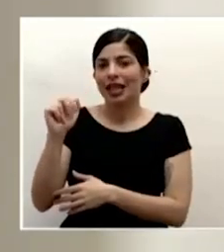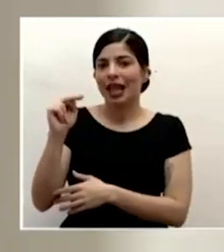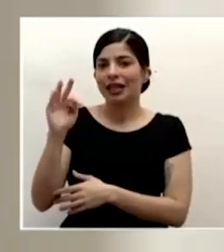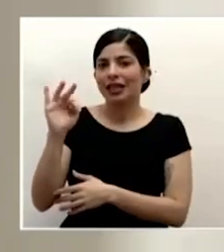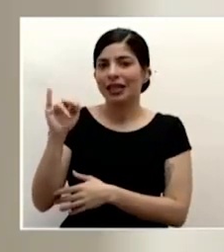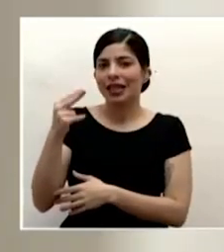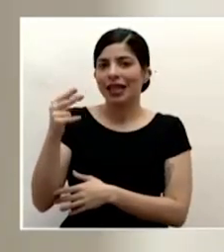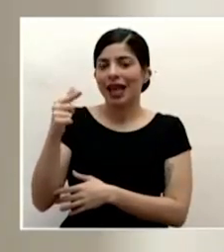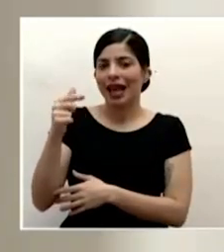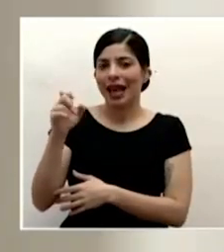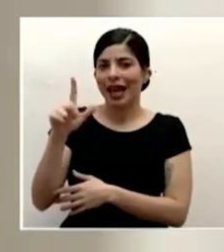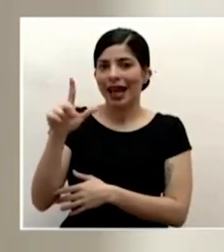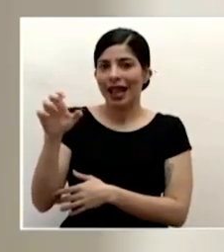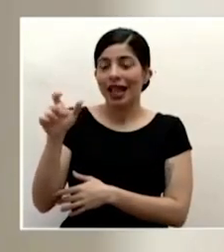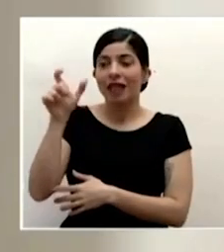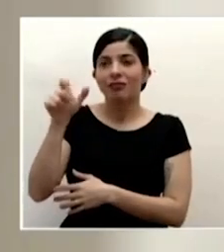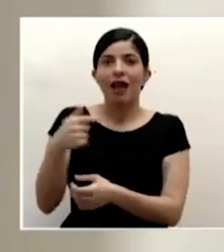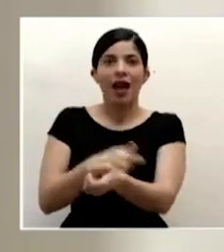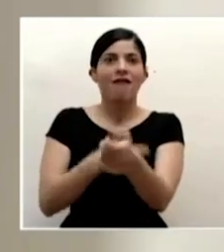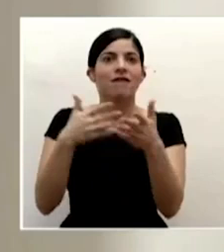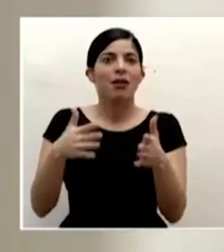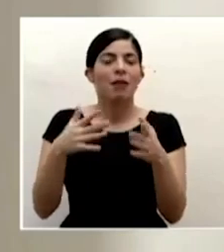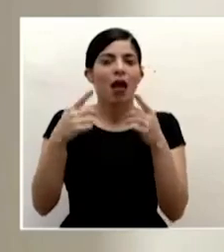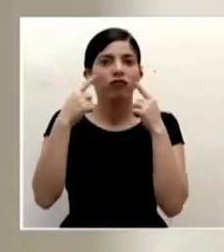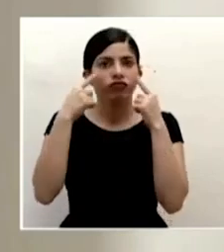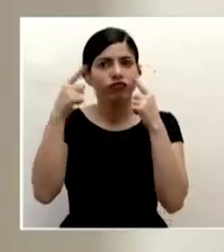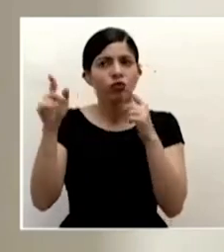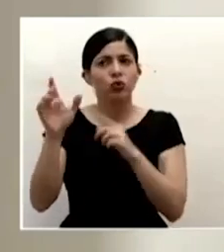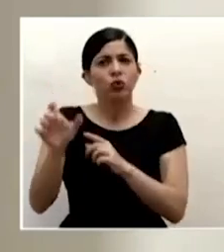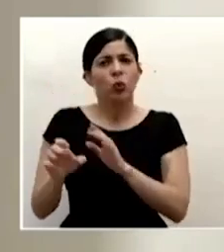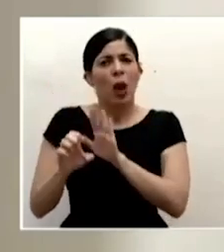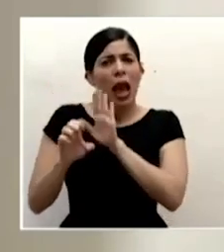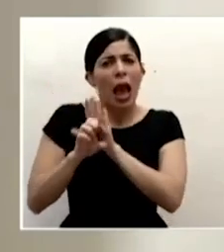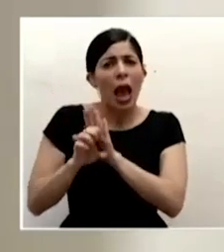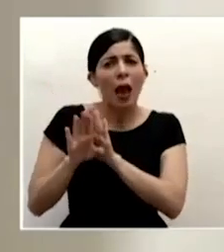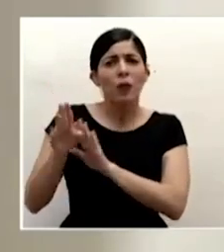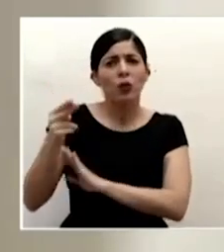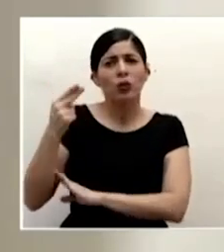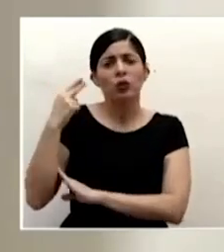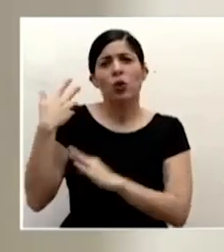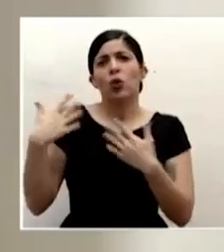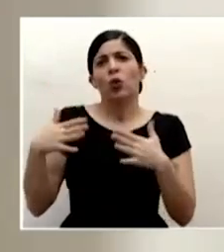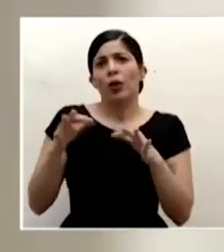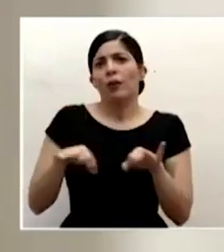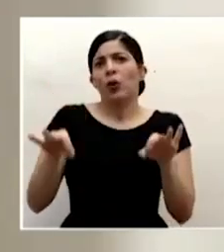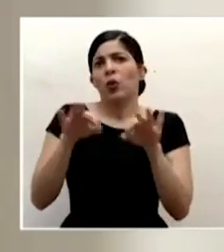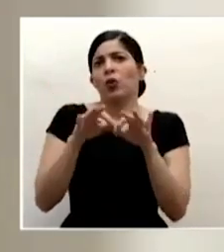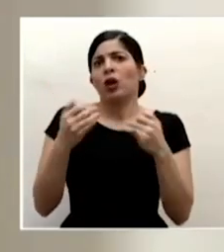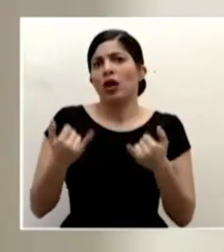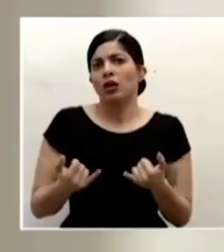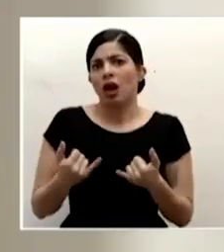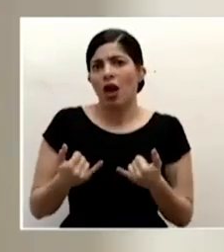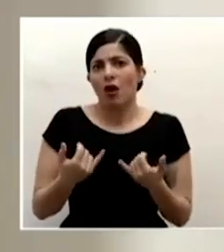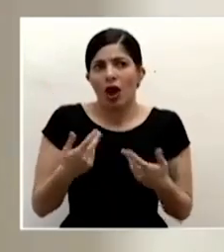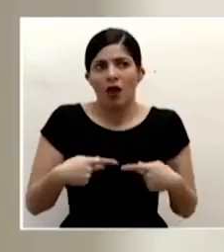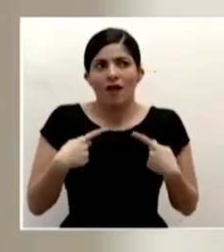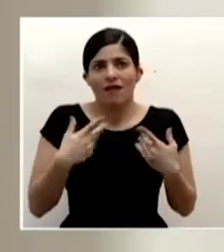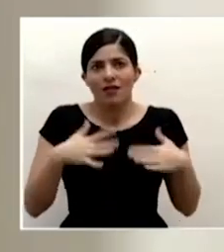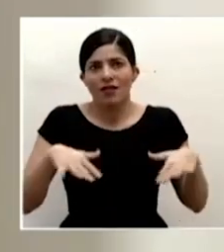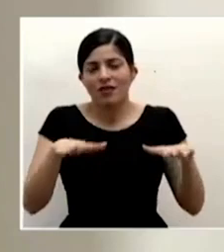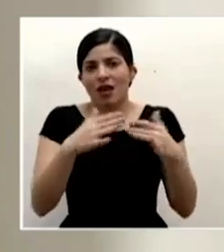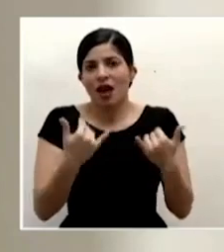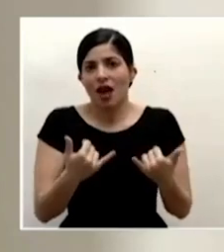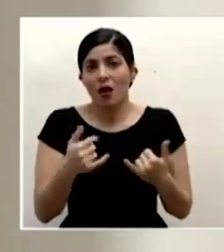cuya cuya vida y cuya historia es muy relevante al día de hoy y lo que estamos viviendo ella promovió